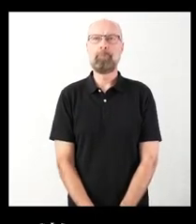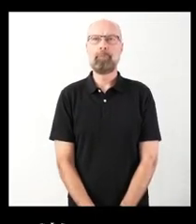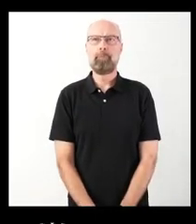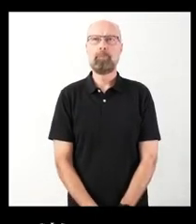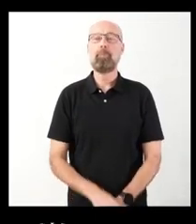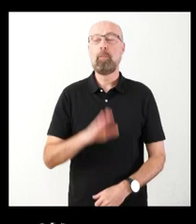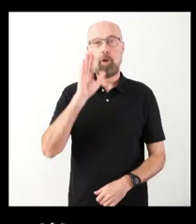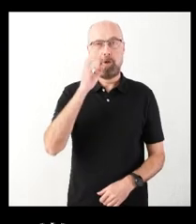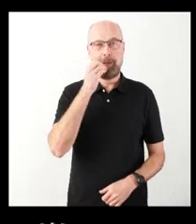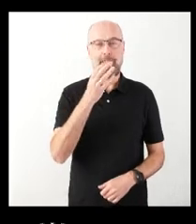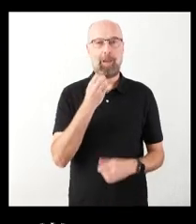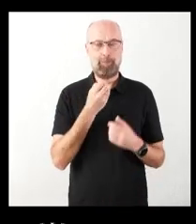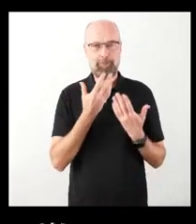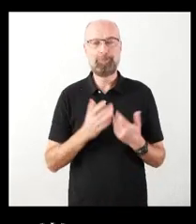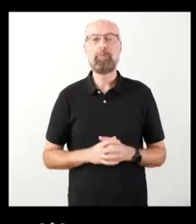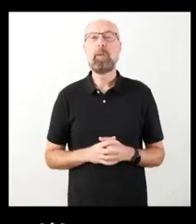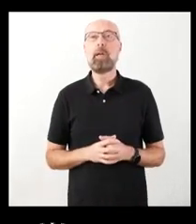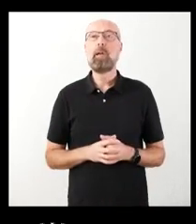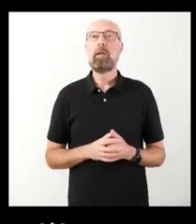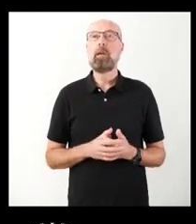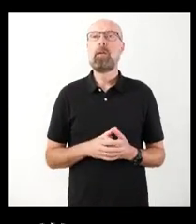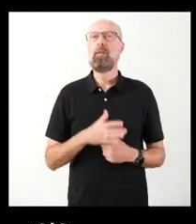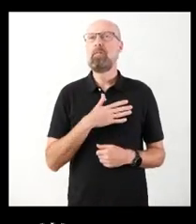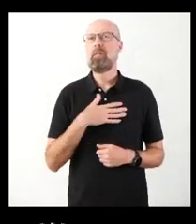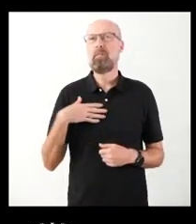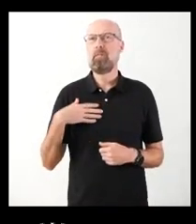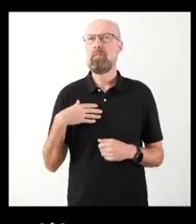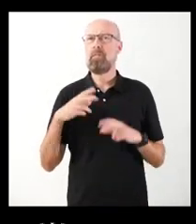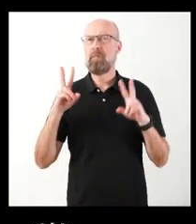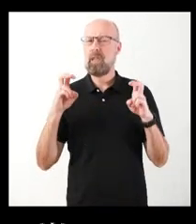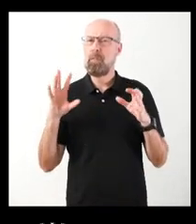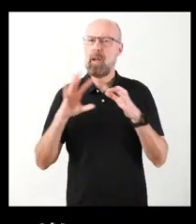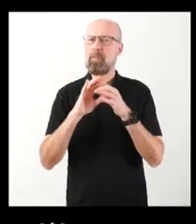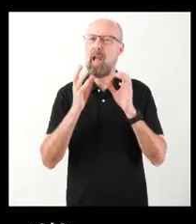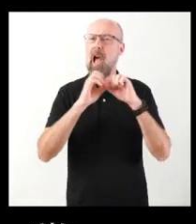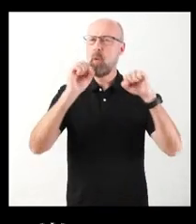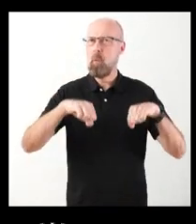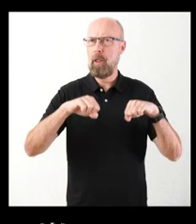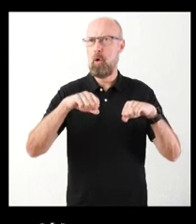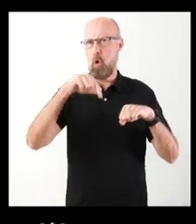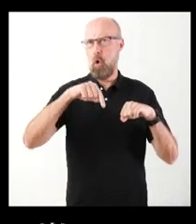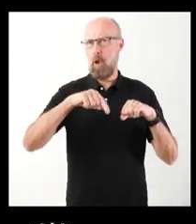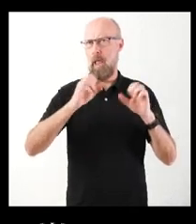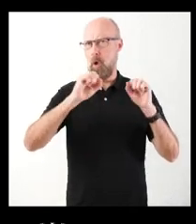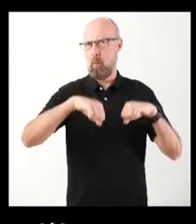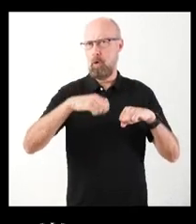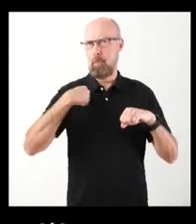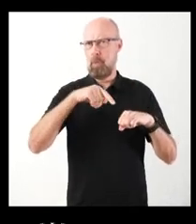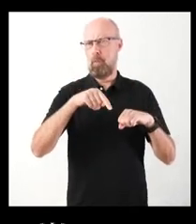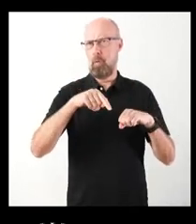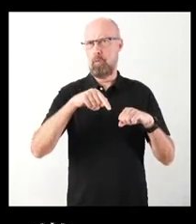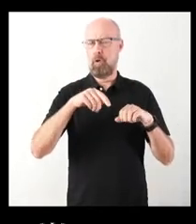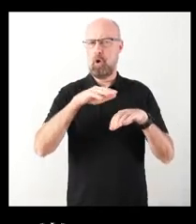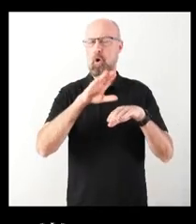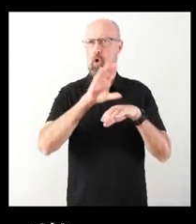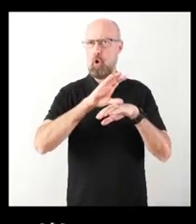Hola, ¿qué tal? Muy buenas. Quería una aclaración de un acuerdo que se ha adoptado hoy entre los que han ido al Consejo de